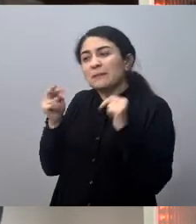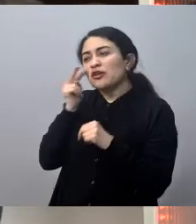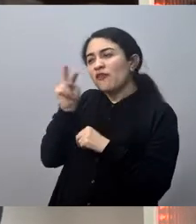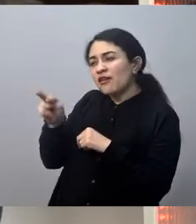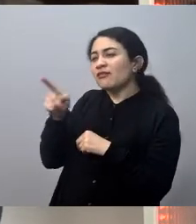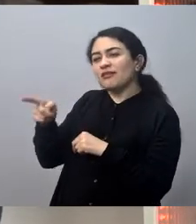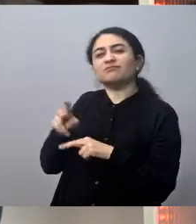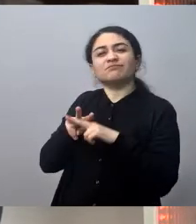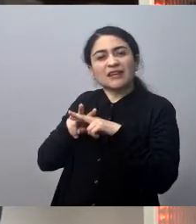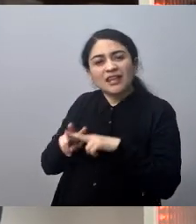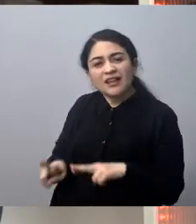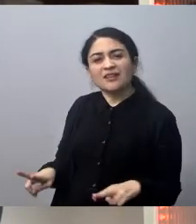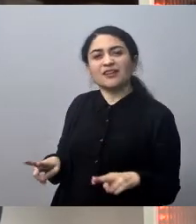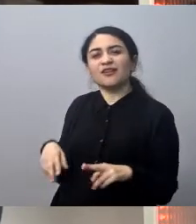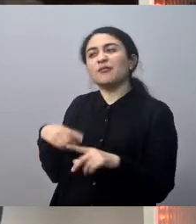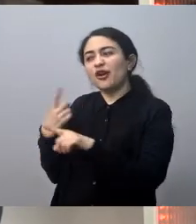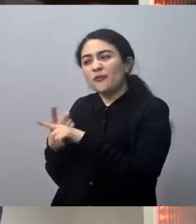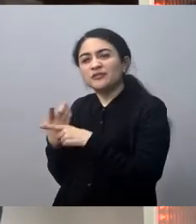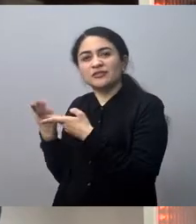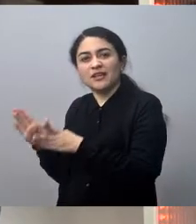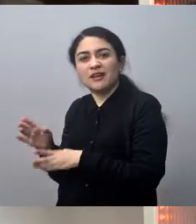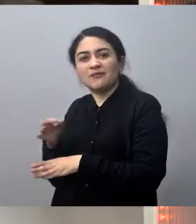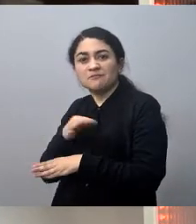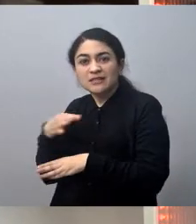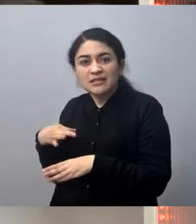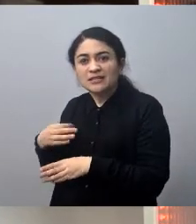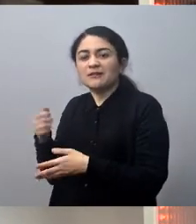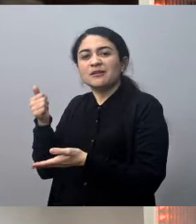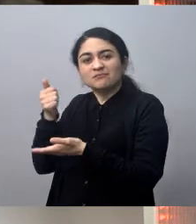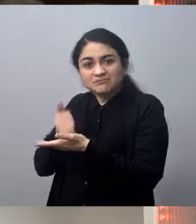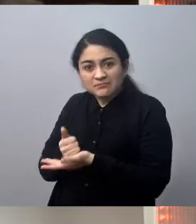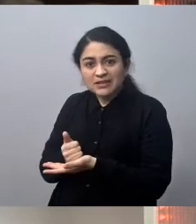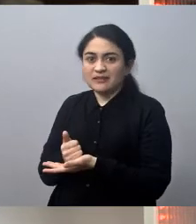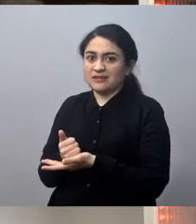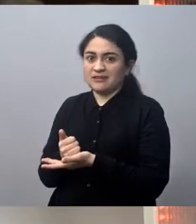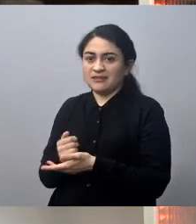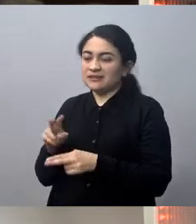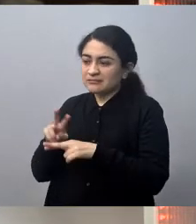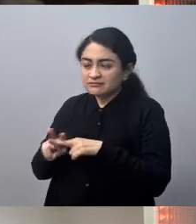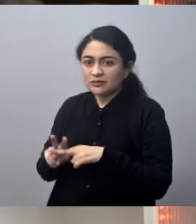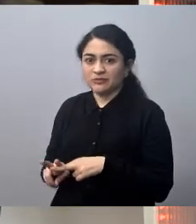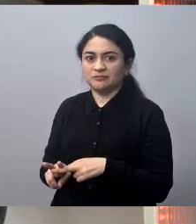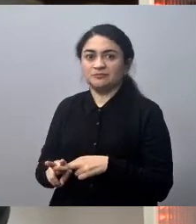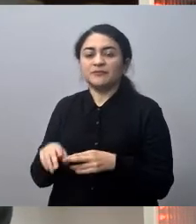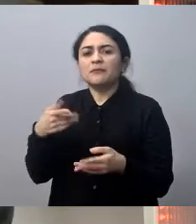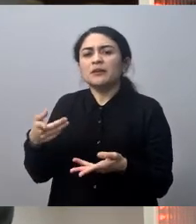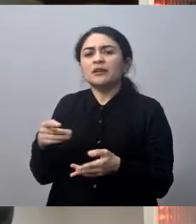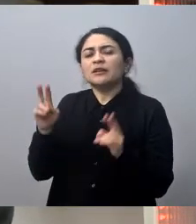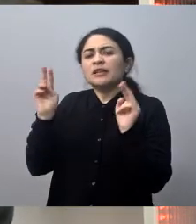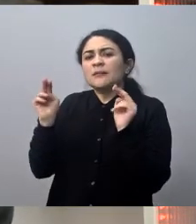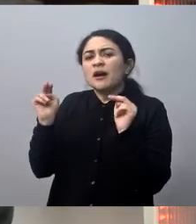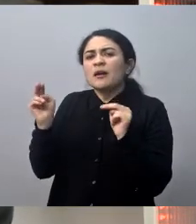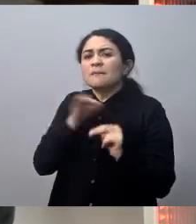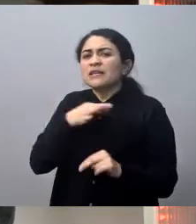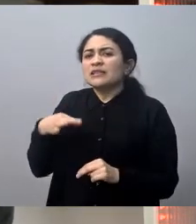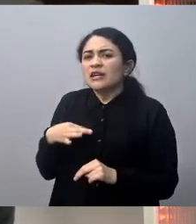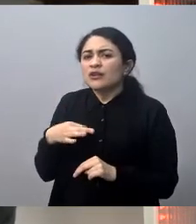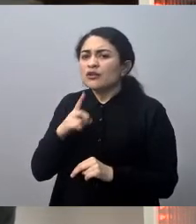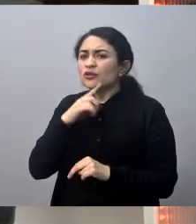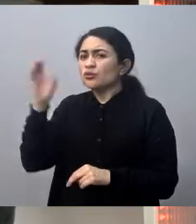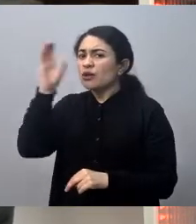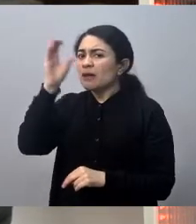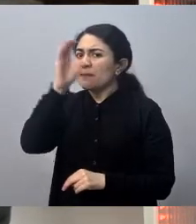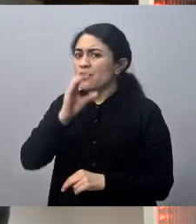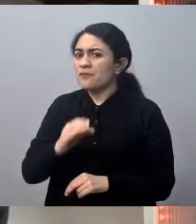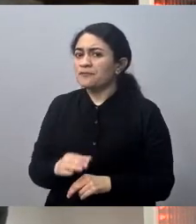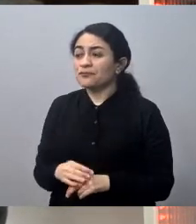tranquilo después de esta conversación con la ministra y con el intendente respecto a esta situación. Hablemos del Ministerio del Turismo, porque desde Concona surgió